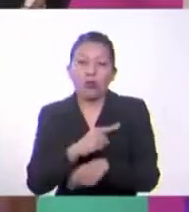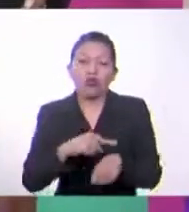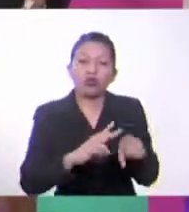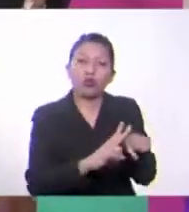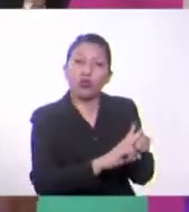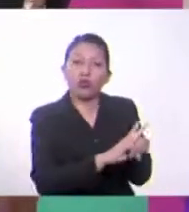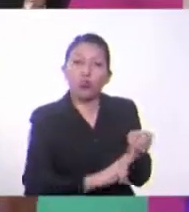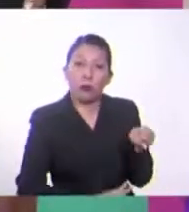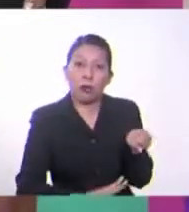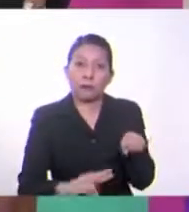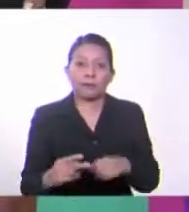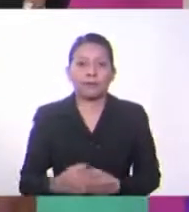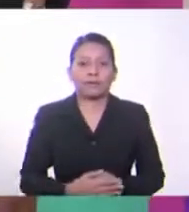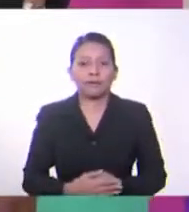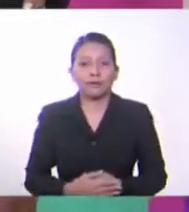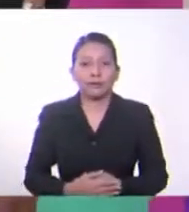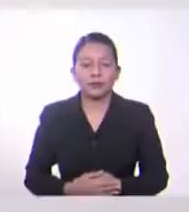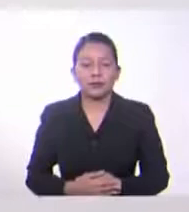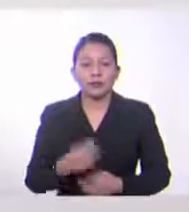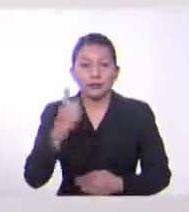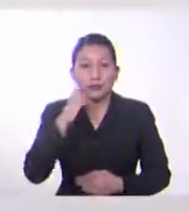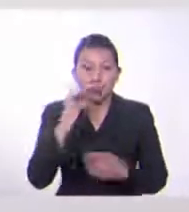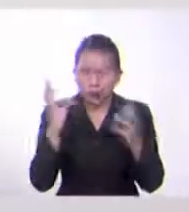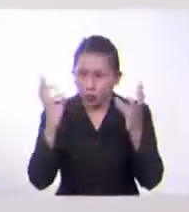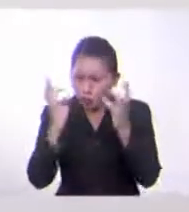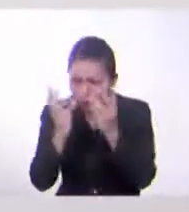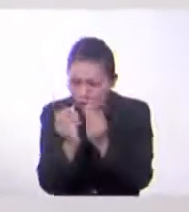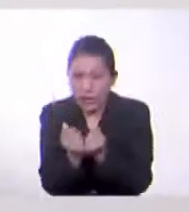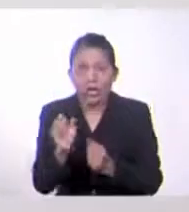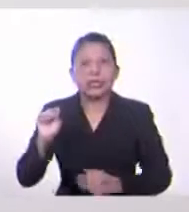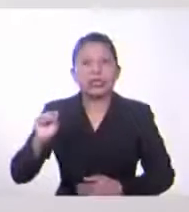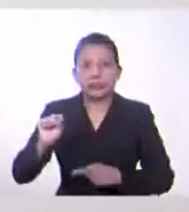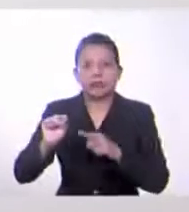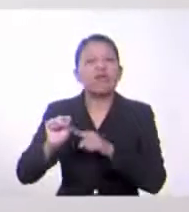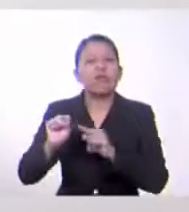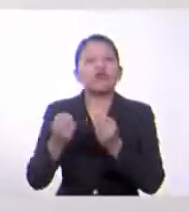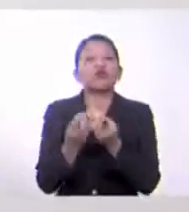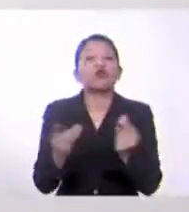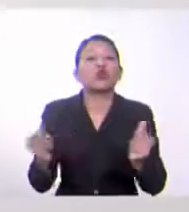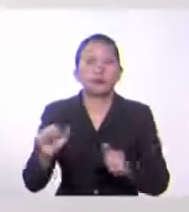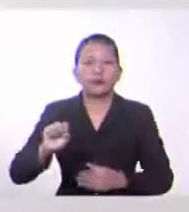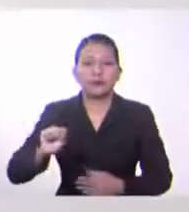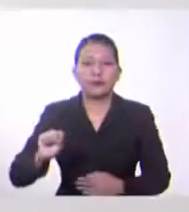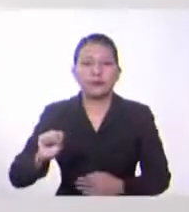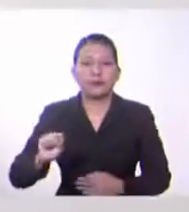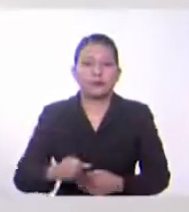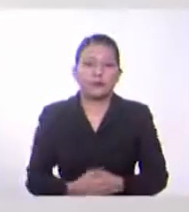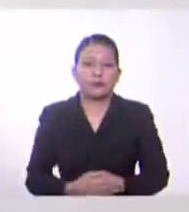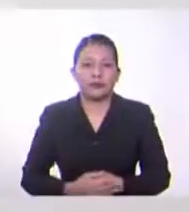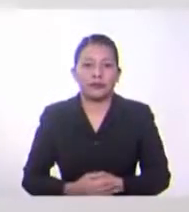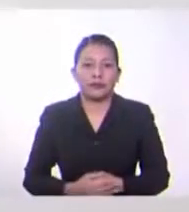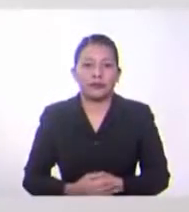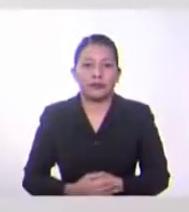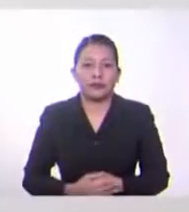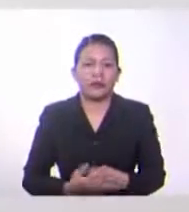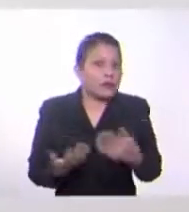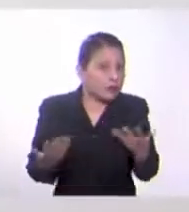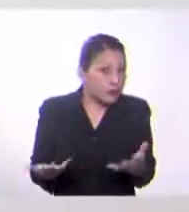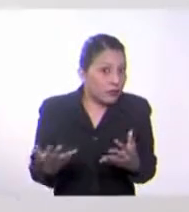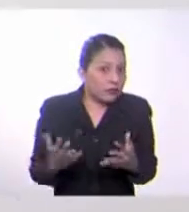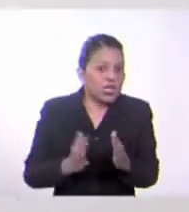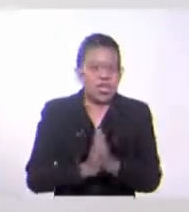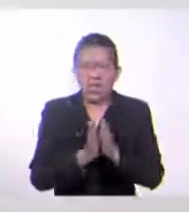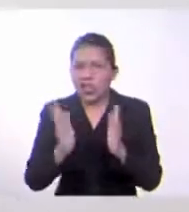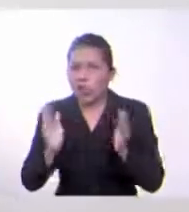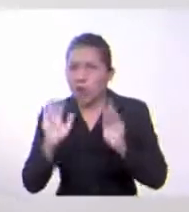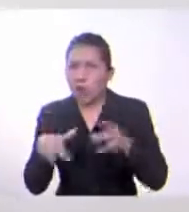acabamos de escribir acá, es la solución a nuestro problema. Pero ahora, Doris, en general, ¿cómo